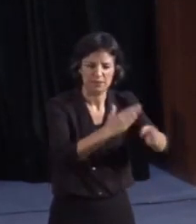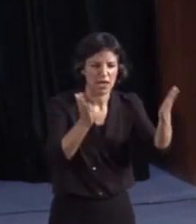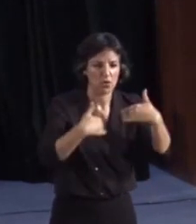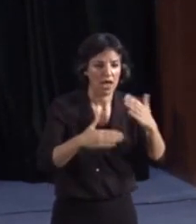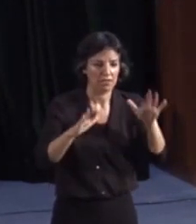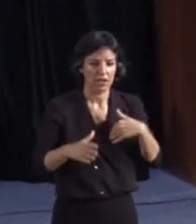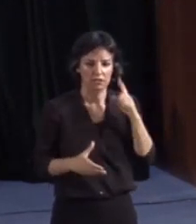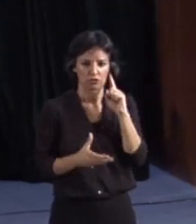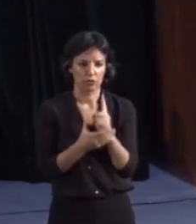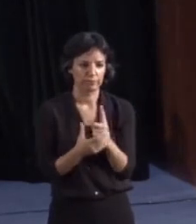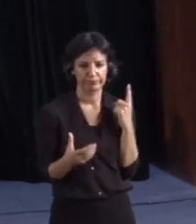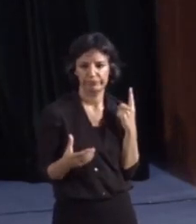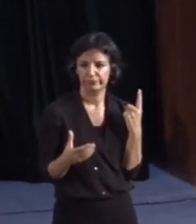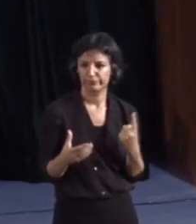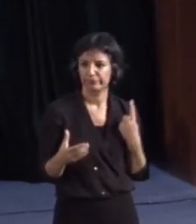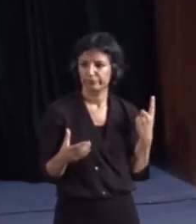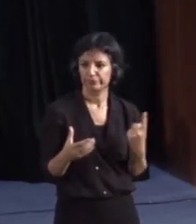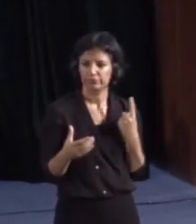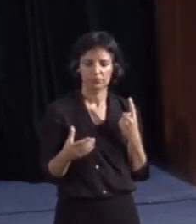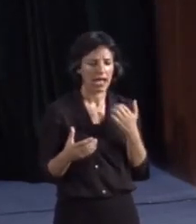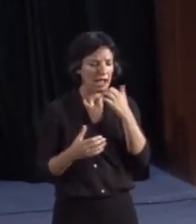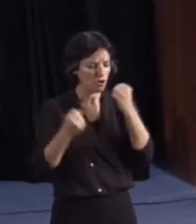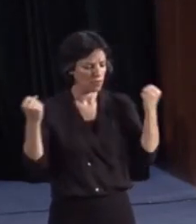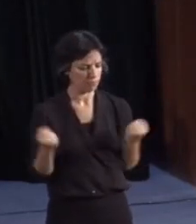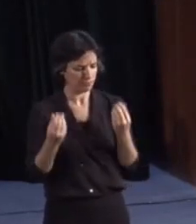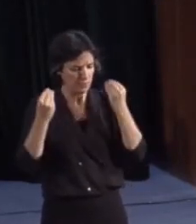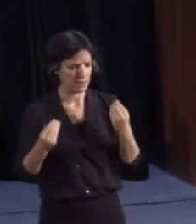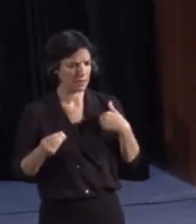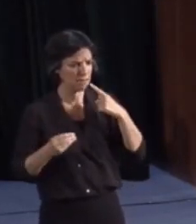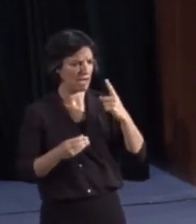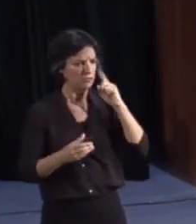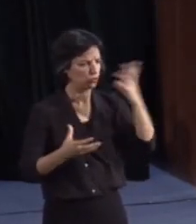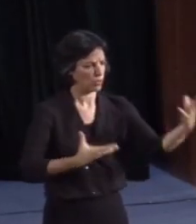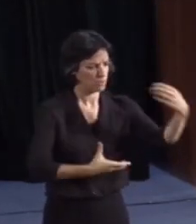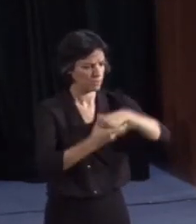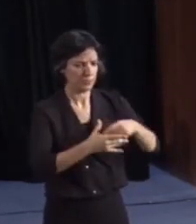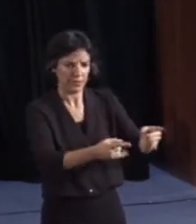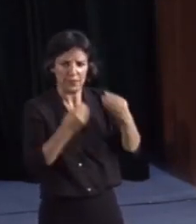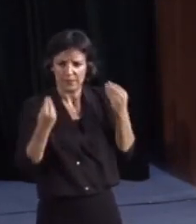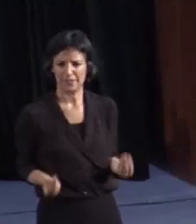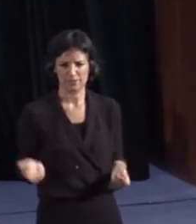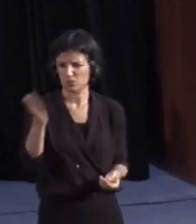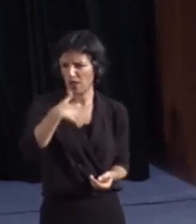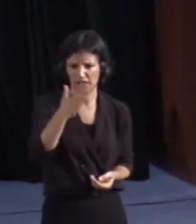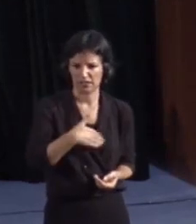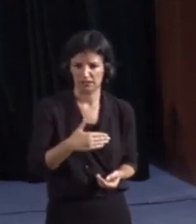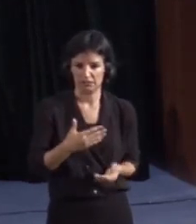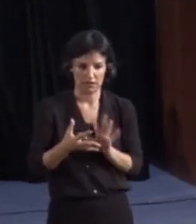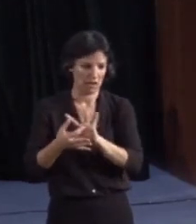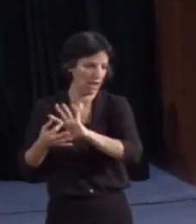eficaces. Y eso los sitúa en continua vulnerabilidad y